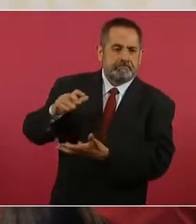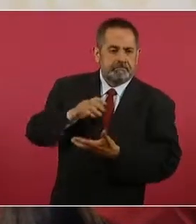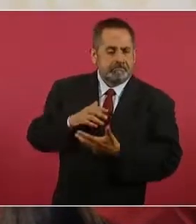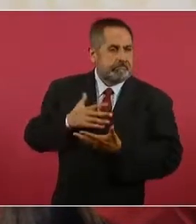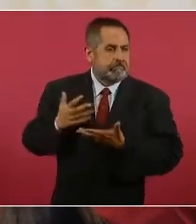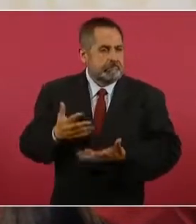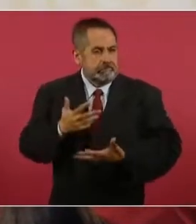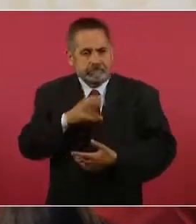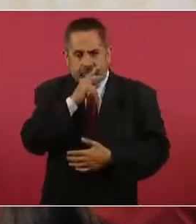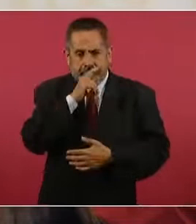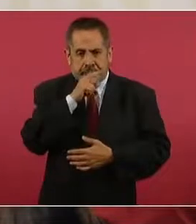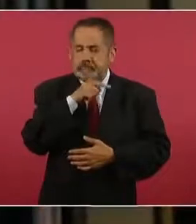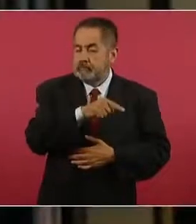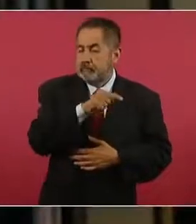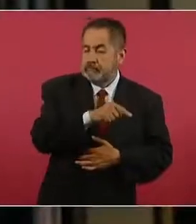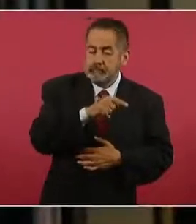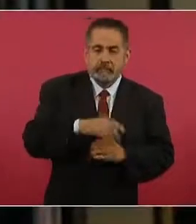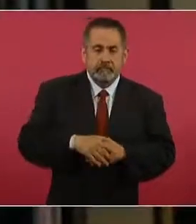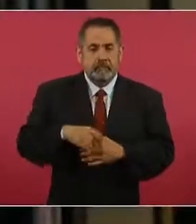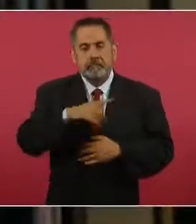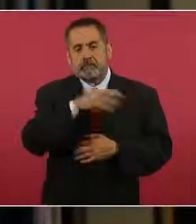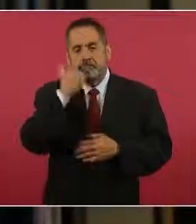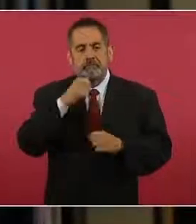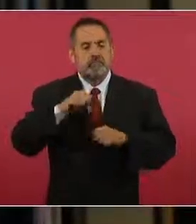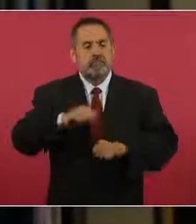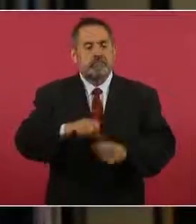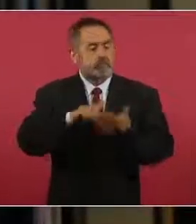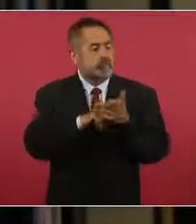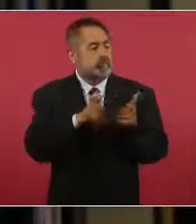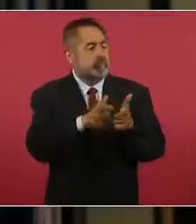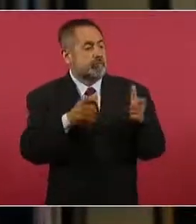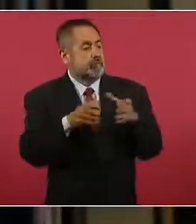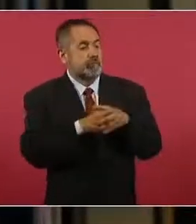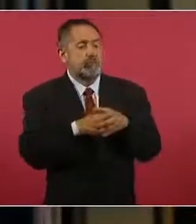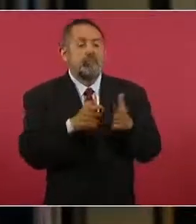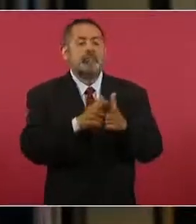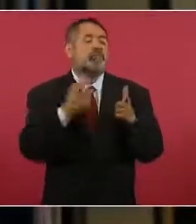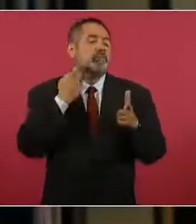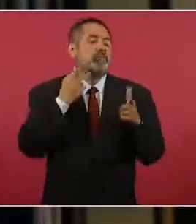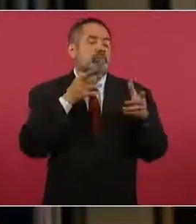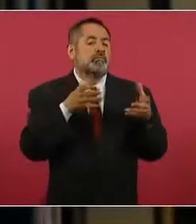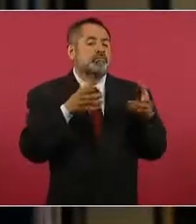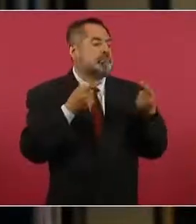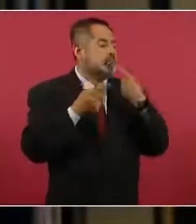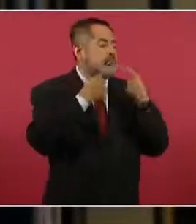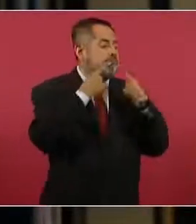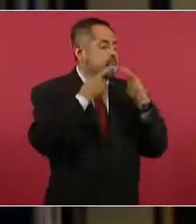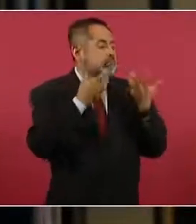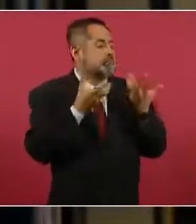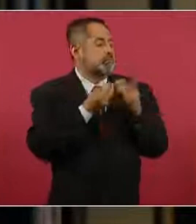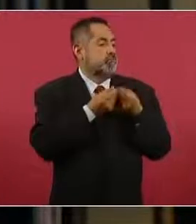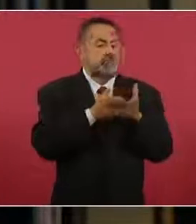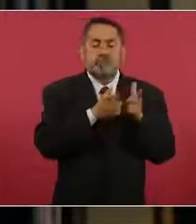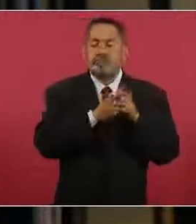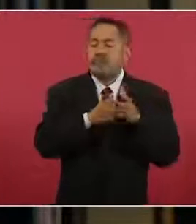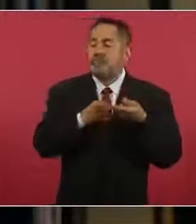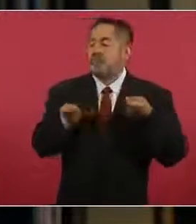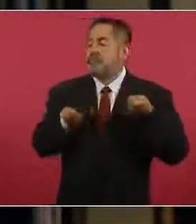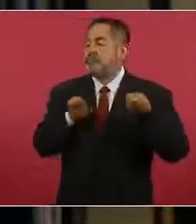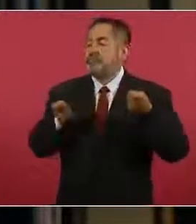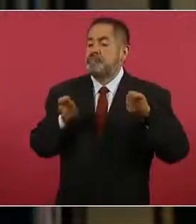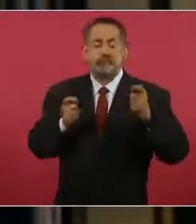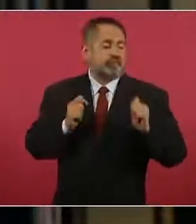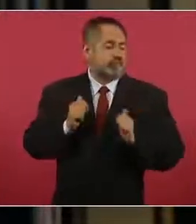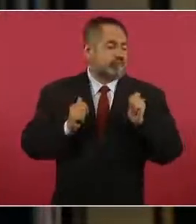además de que buscan se establezca un poder donde las cúpulas de los partidos políticos sean los que decidan e inclinen la balanza de